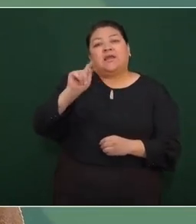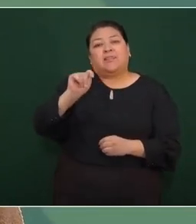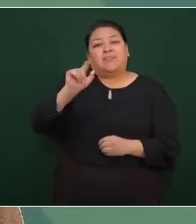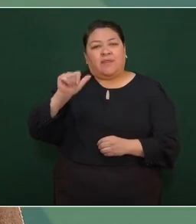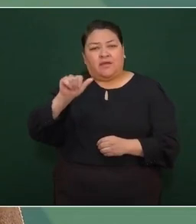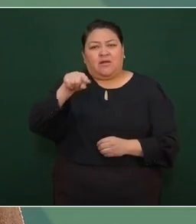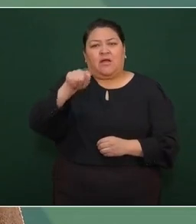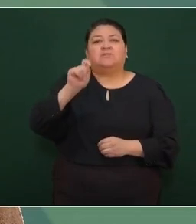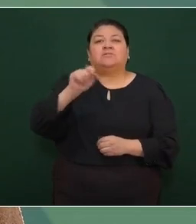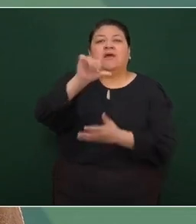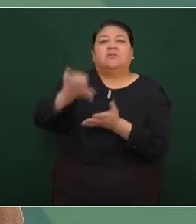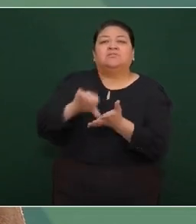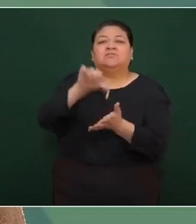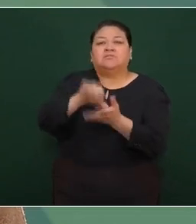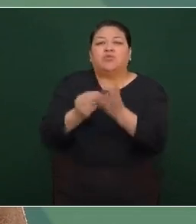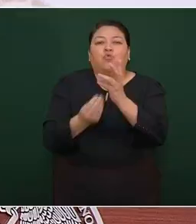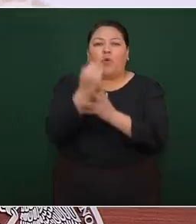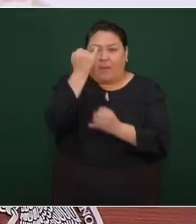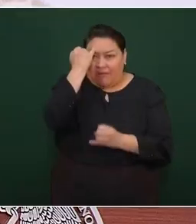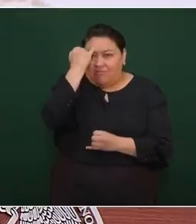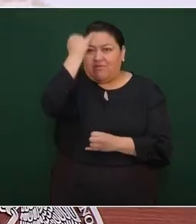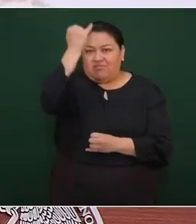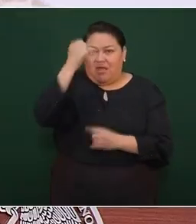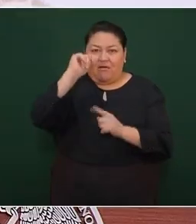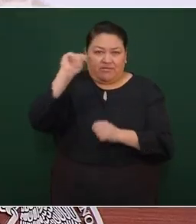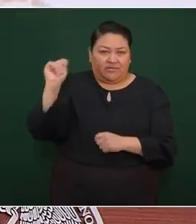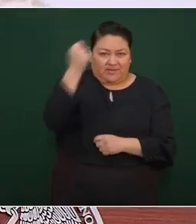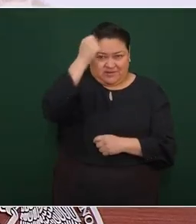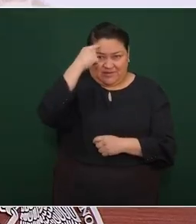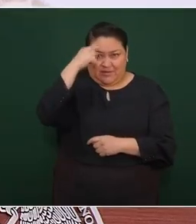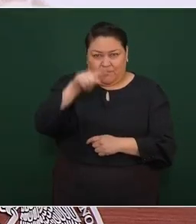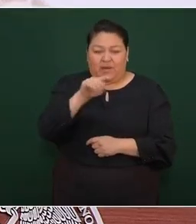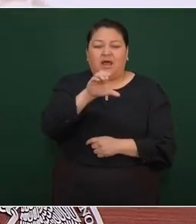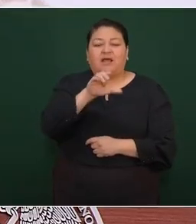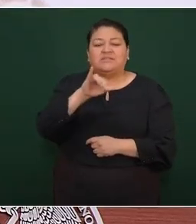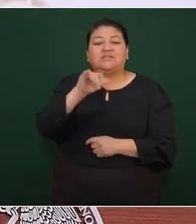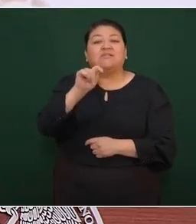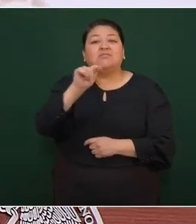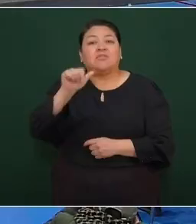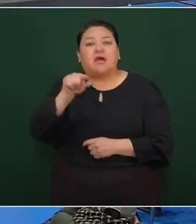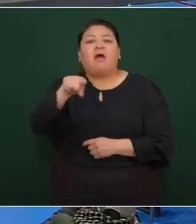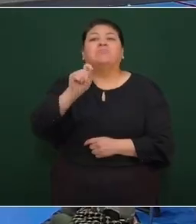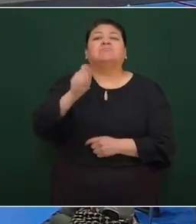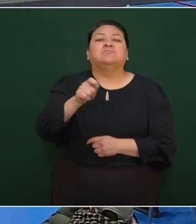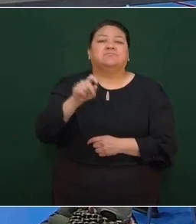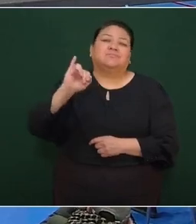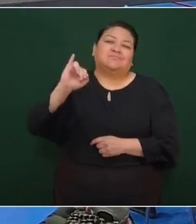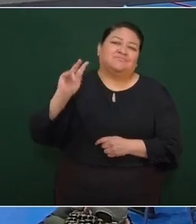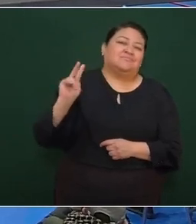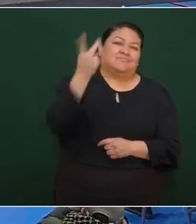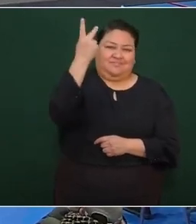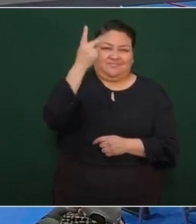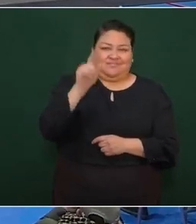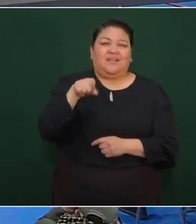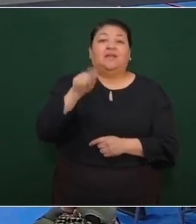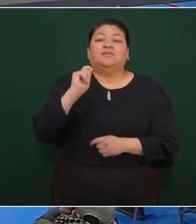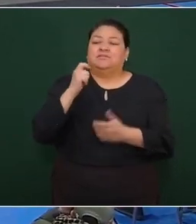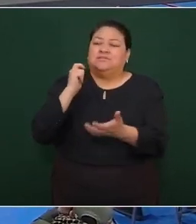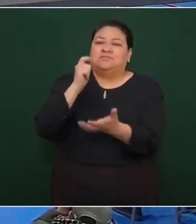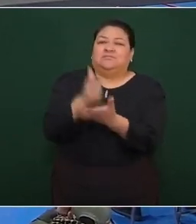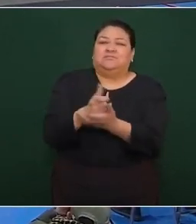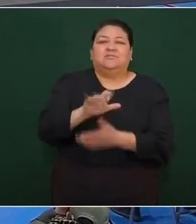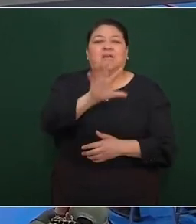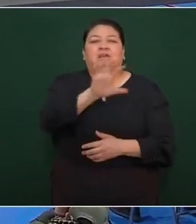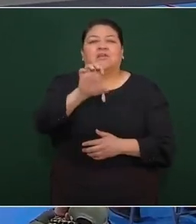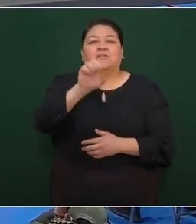construcción del Centro de Innovación e Integración de Tecnologías Aplicadas CITA del Instituto Politécnico Nacional, con una inversión de